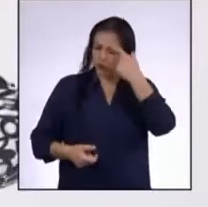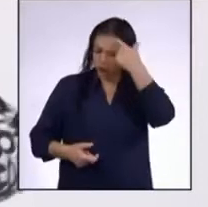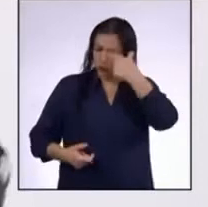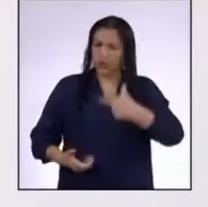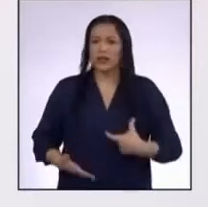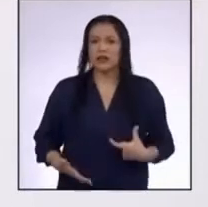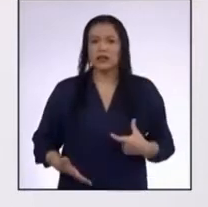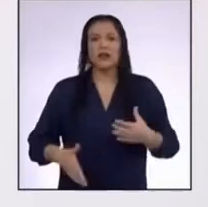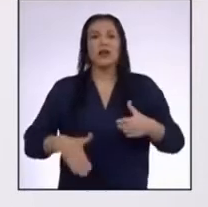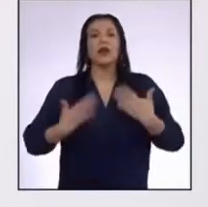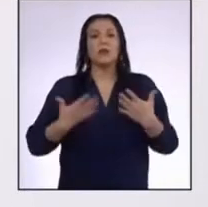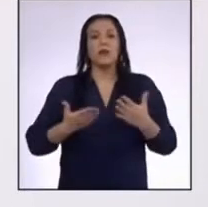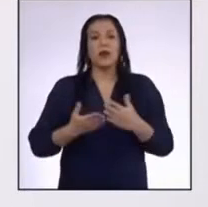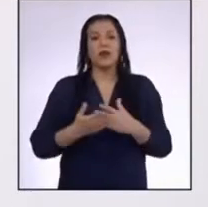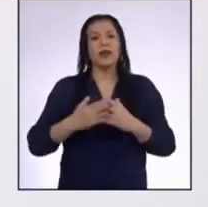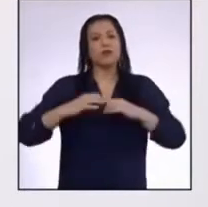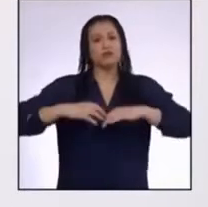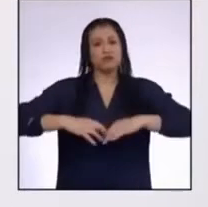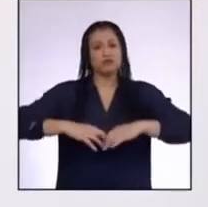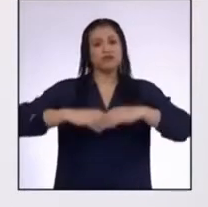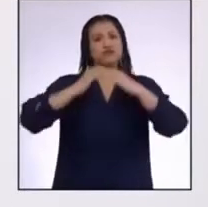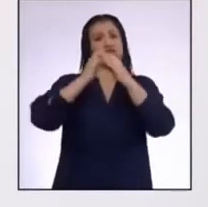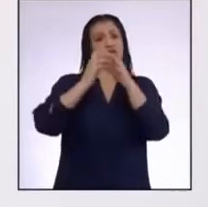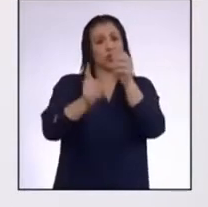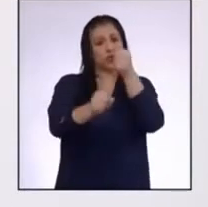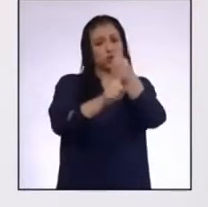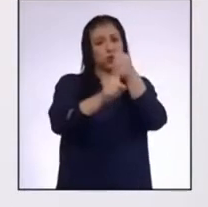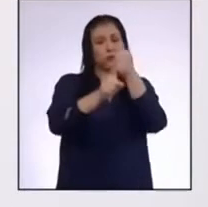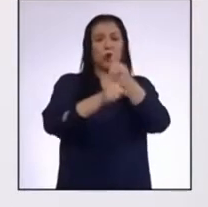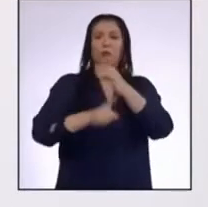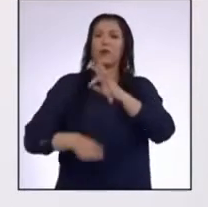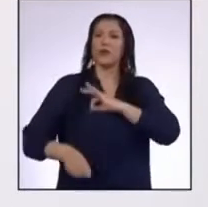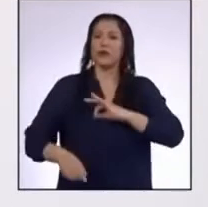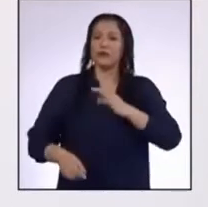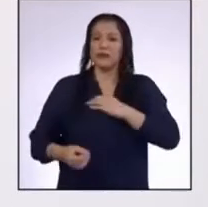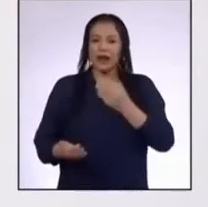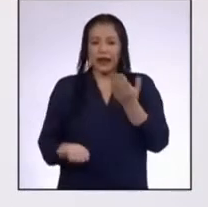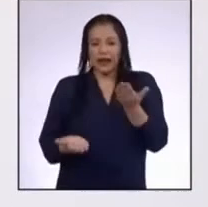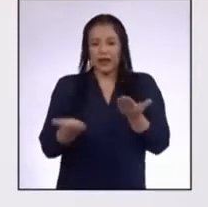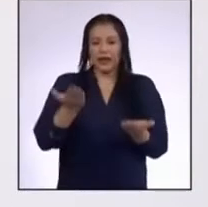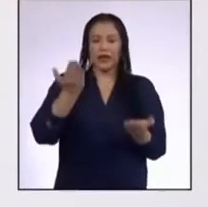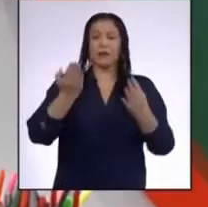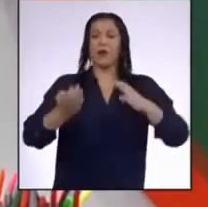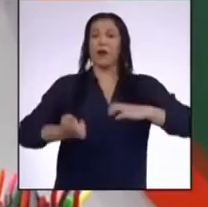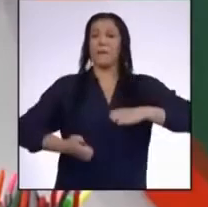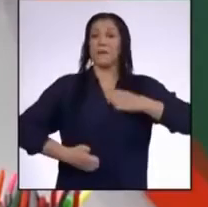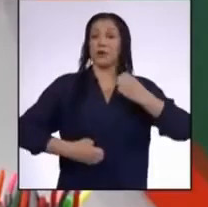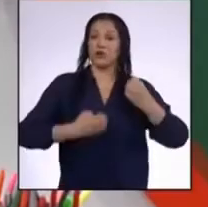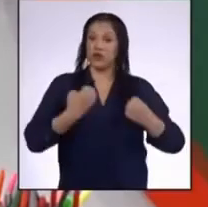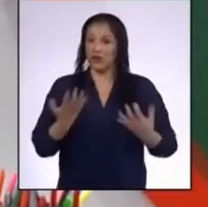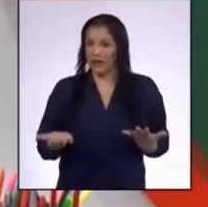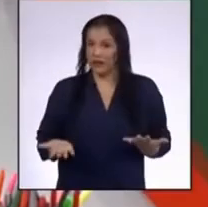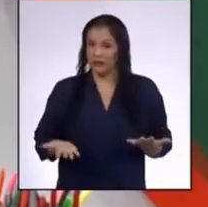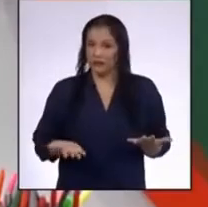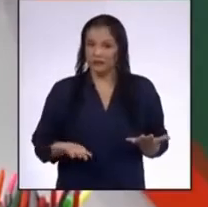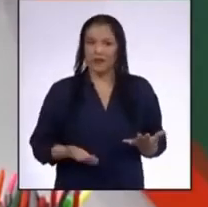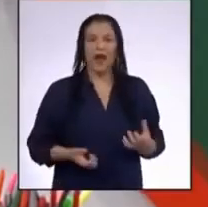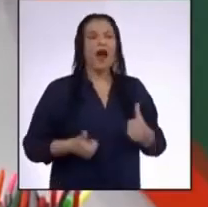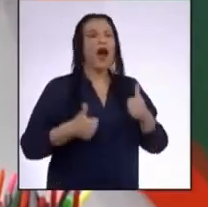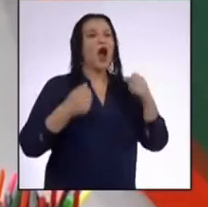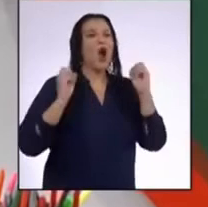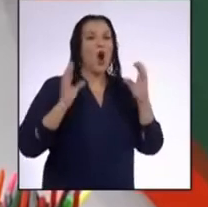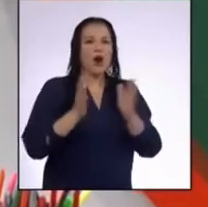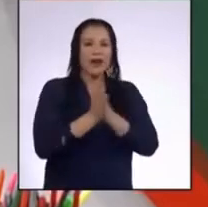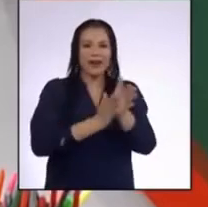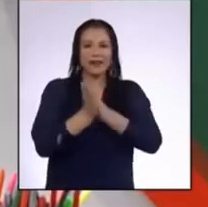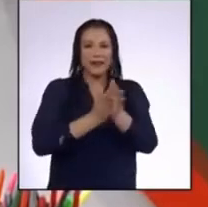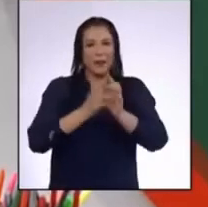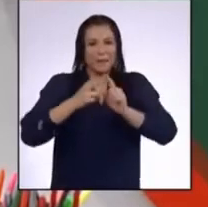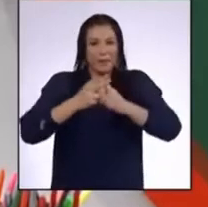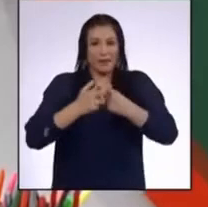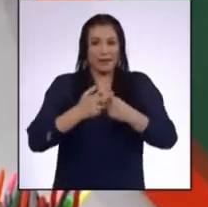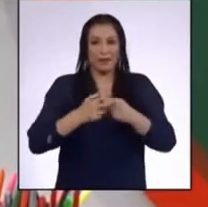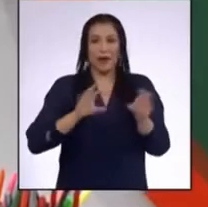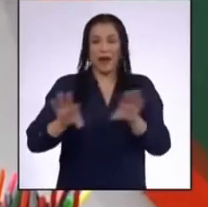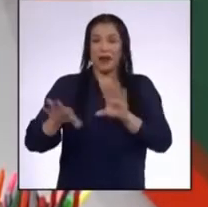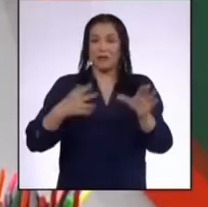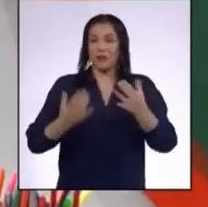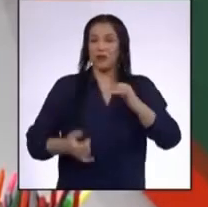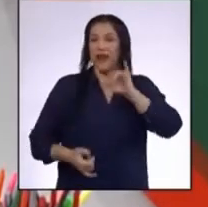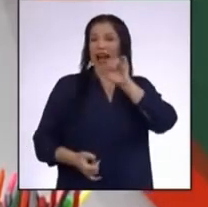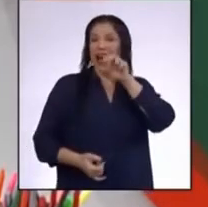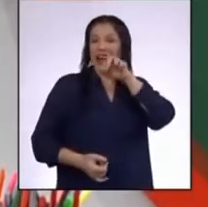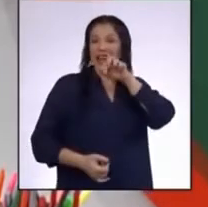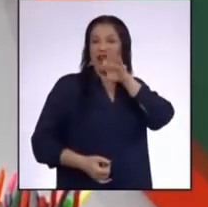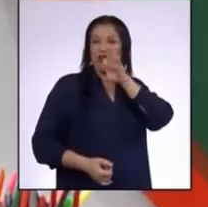Pueden potenciar su bienestar y equilibrio emocional Entonces, manos a la obra Haremos una